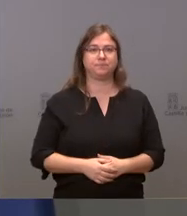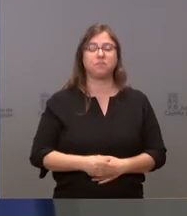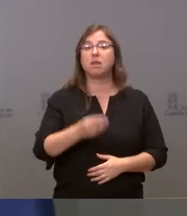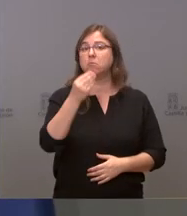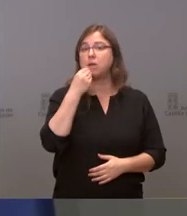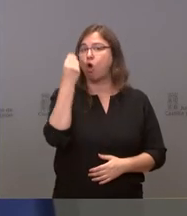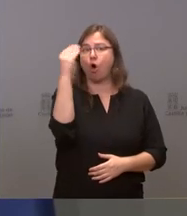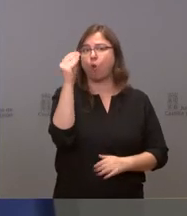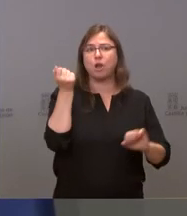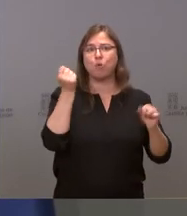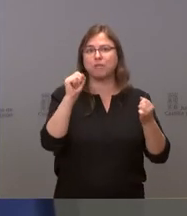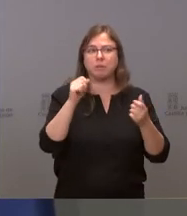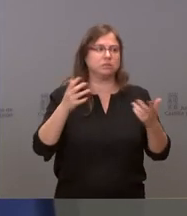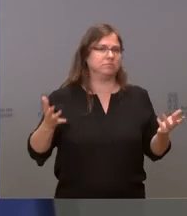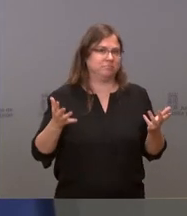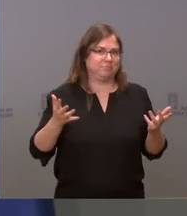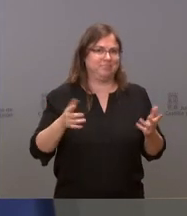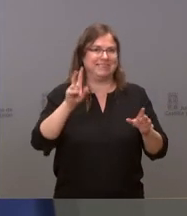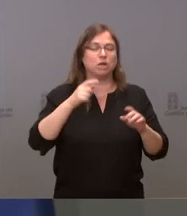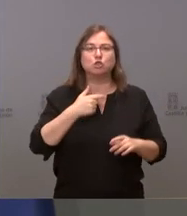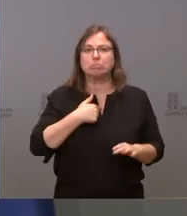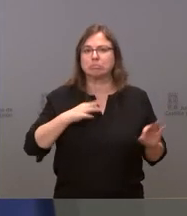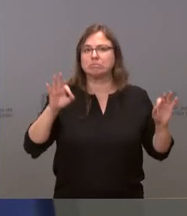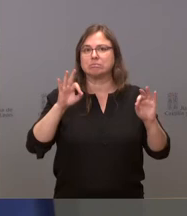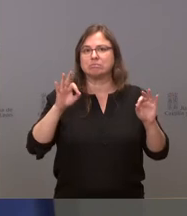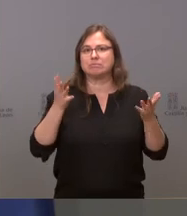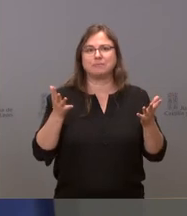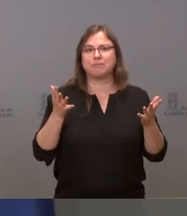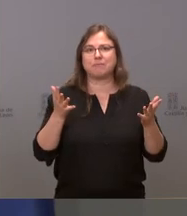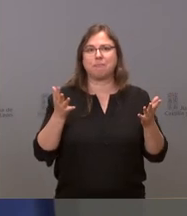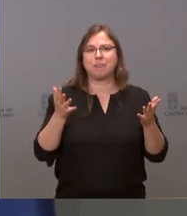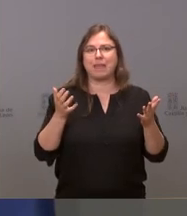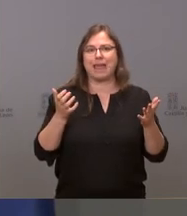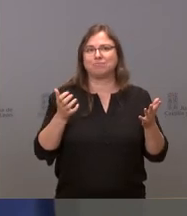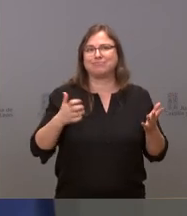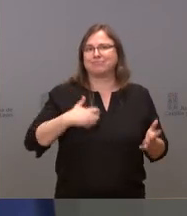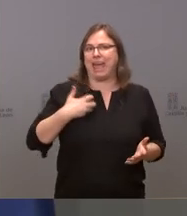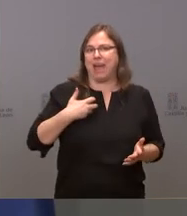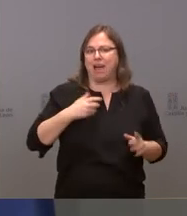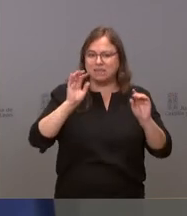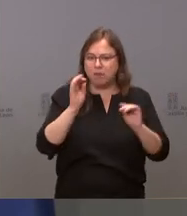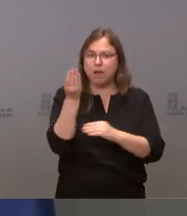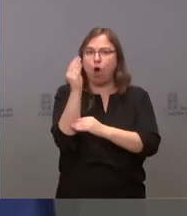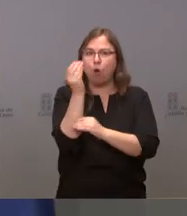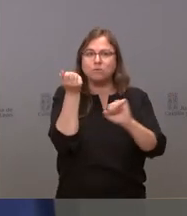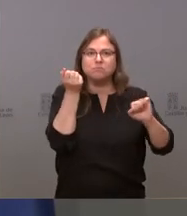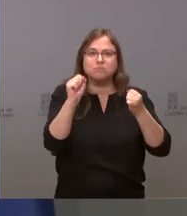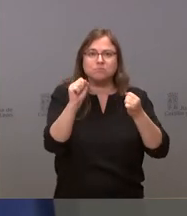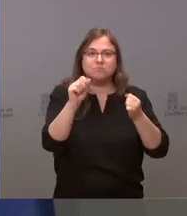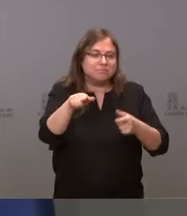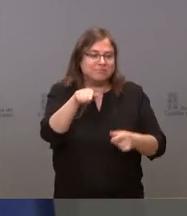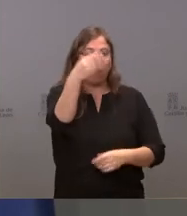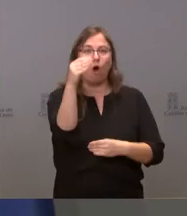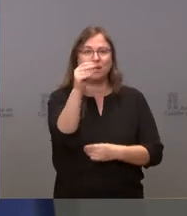comportamiento de los jóvenes. Nosotros no tenemos ninguna queja especial sobre el comportamiento de los jóvenes. Los jóvenes se comportan como